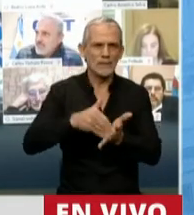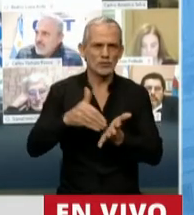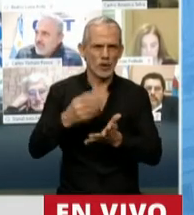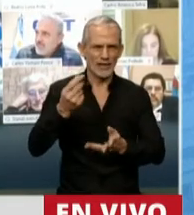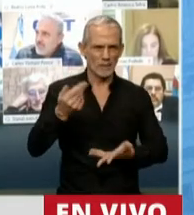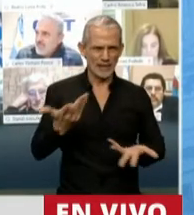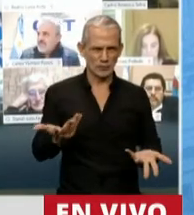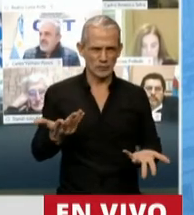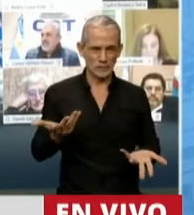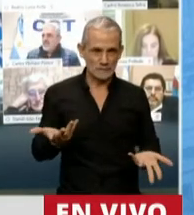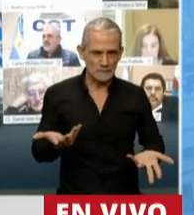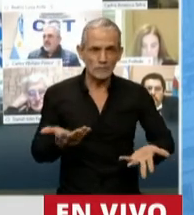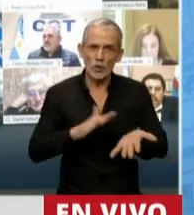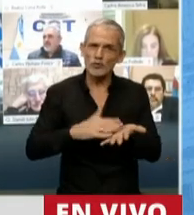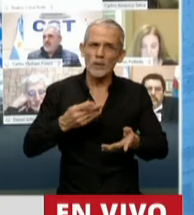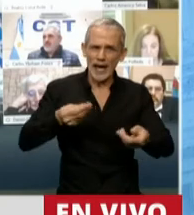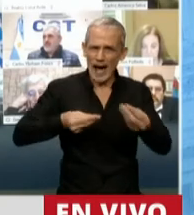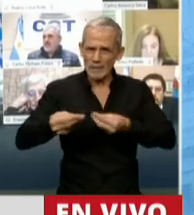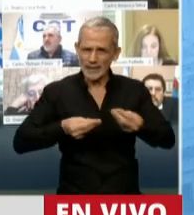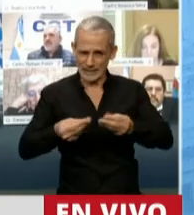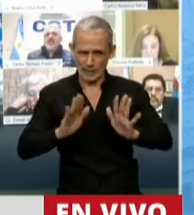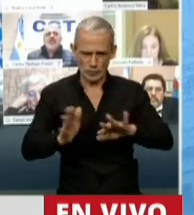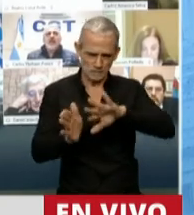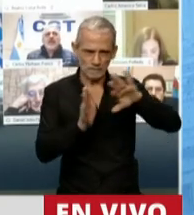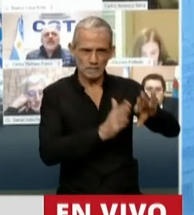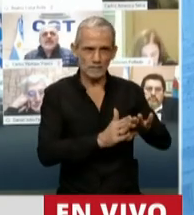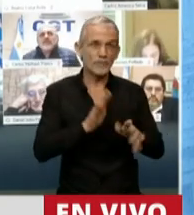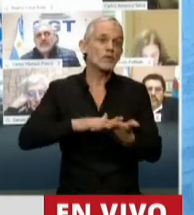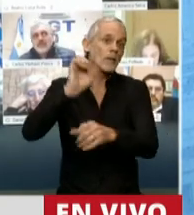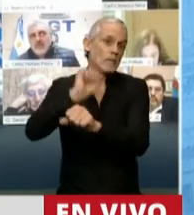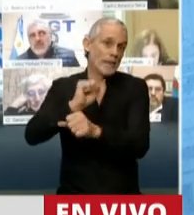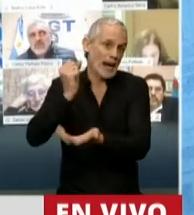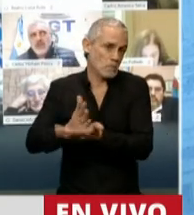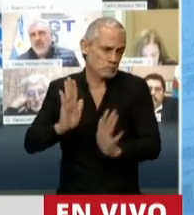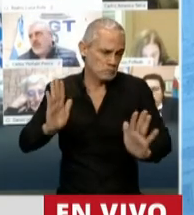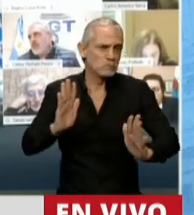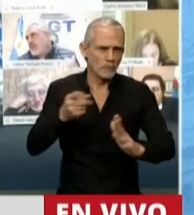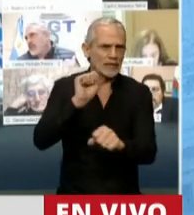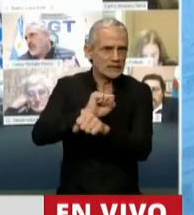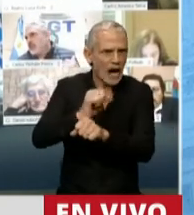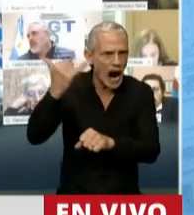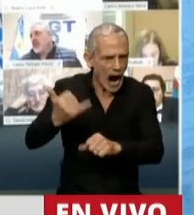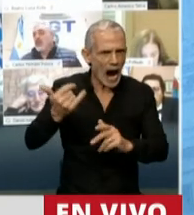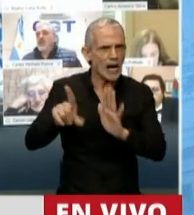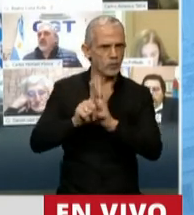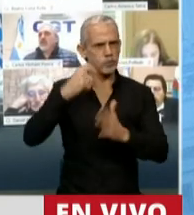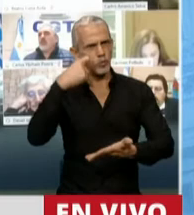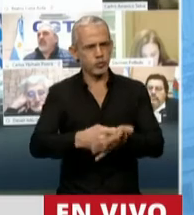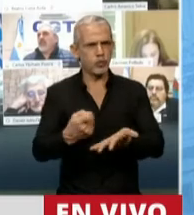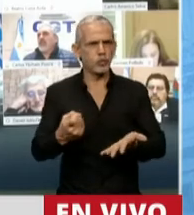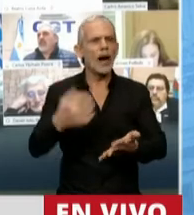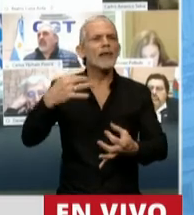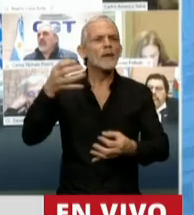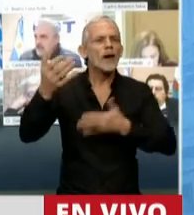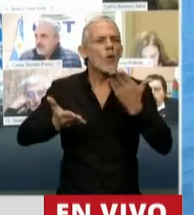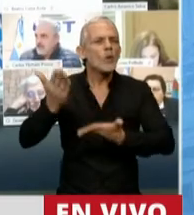Esto en el terreno administrativo. Ahora vamos a la cuestión penal. Por la magnitud del delito, corresponde a la justicia penal